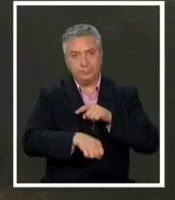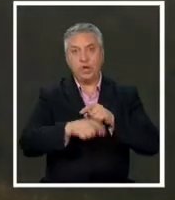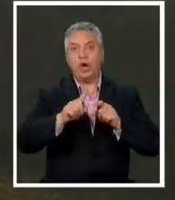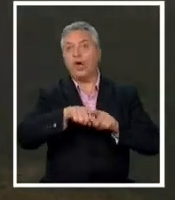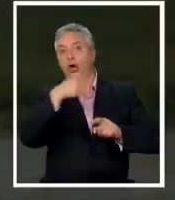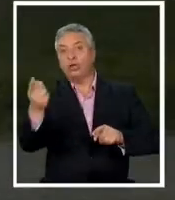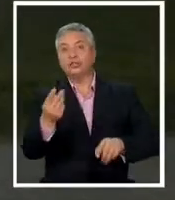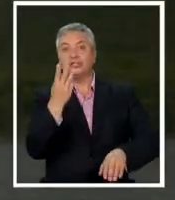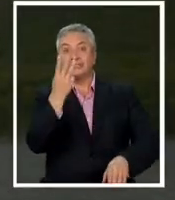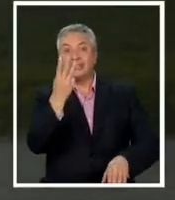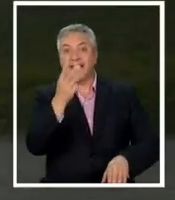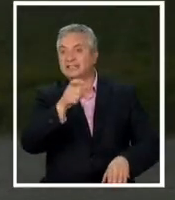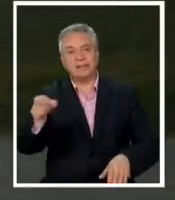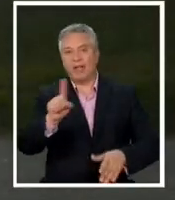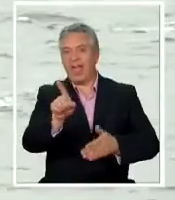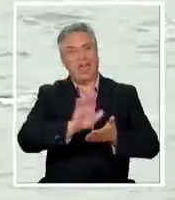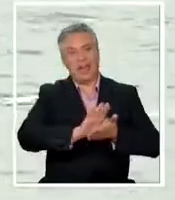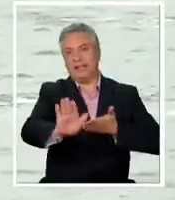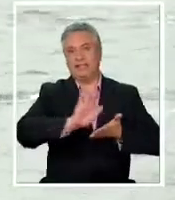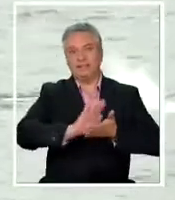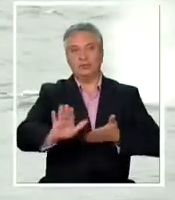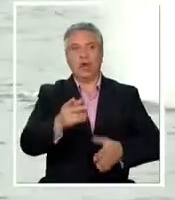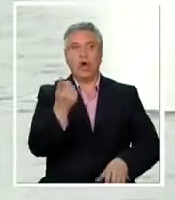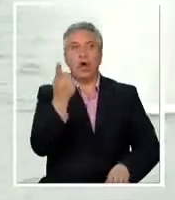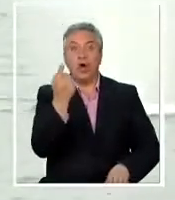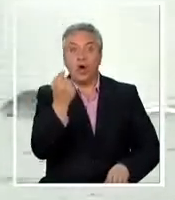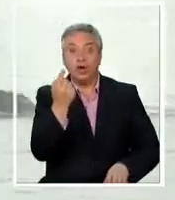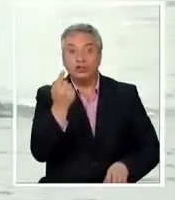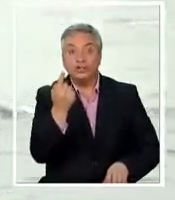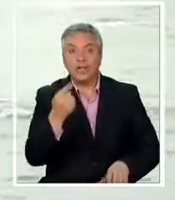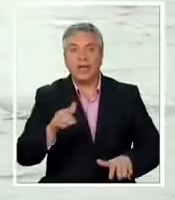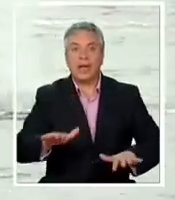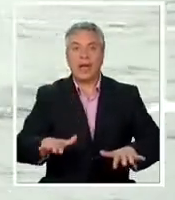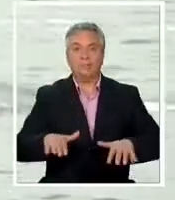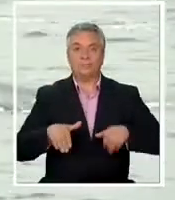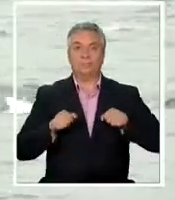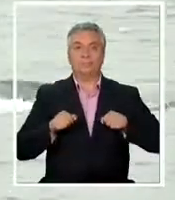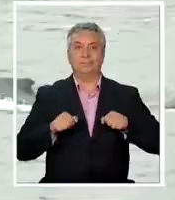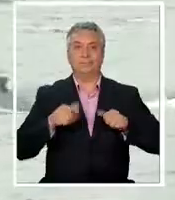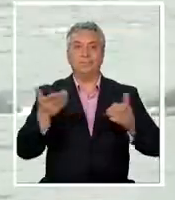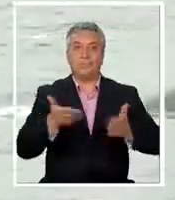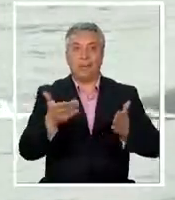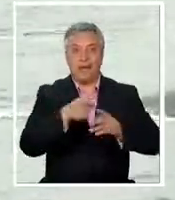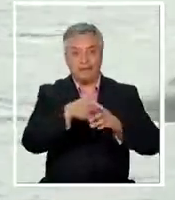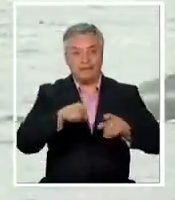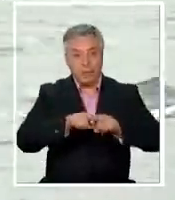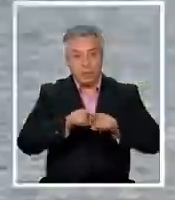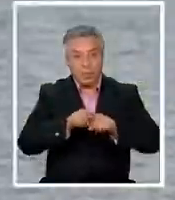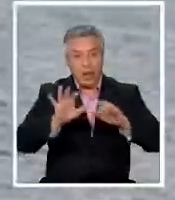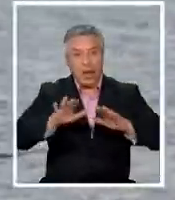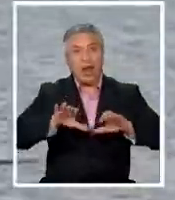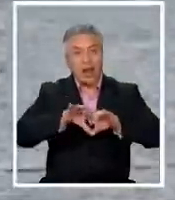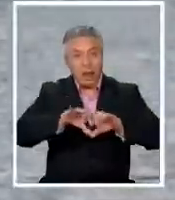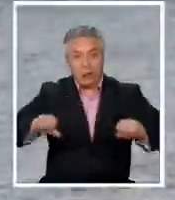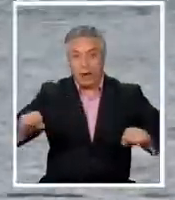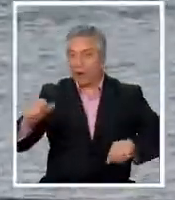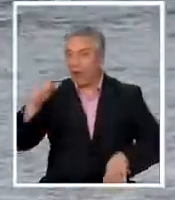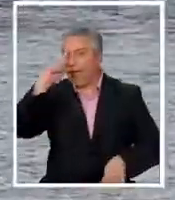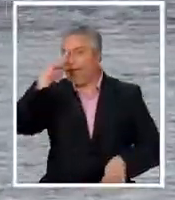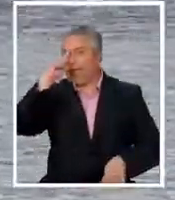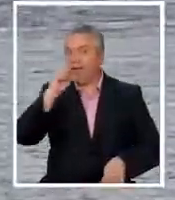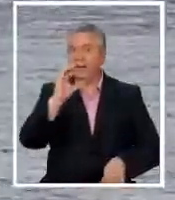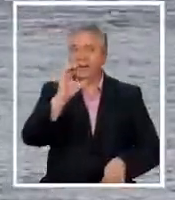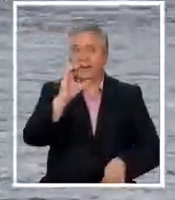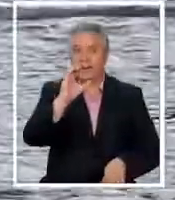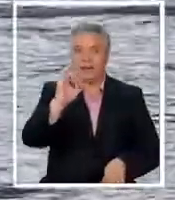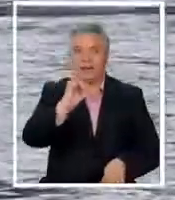parlamentarios lo rechazaron y 11 se abstuvieron. La aprobación del Tratado de Escazú fue el primer proyecto enviado por el presidente